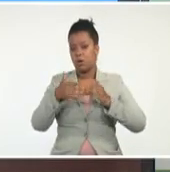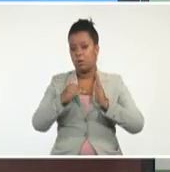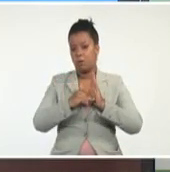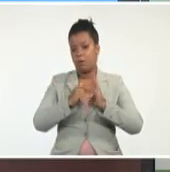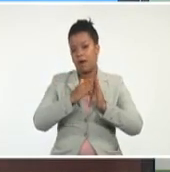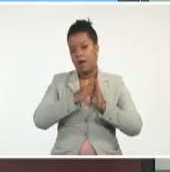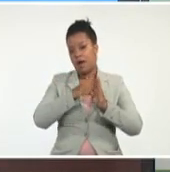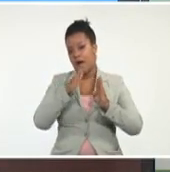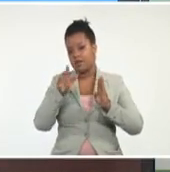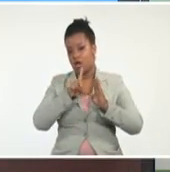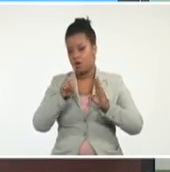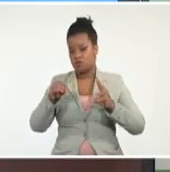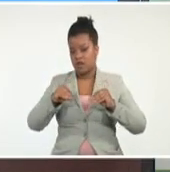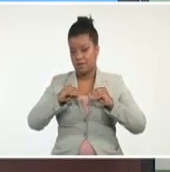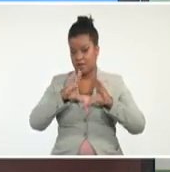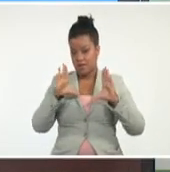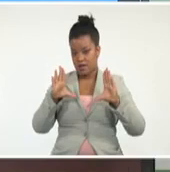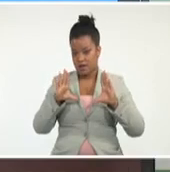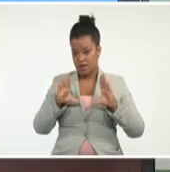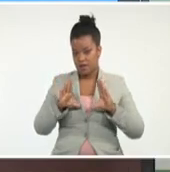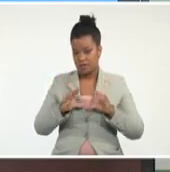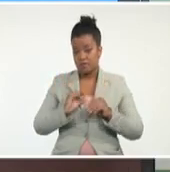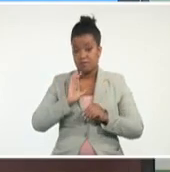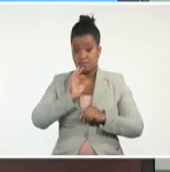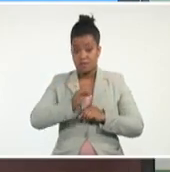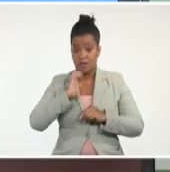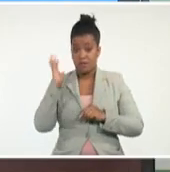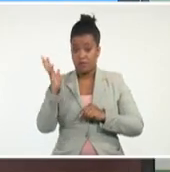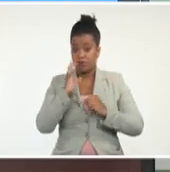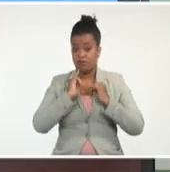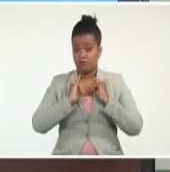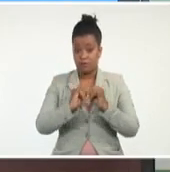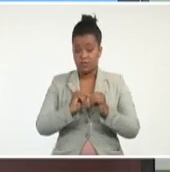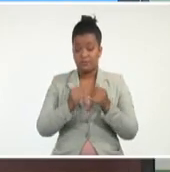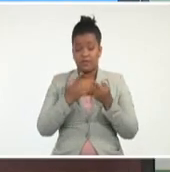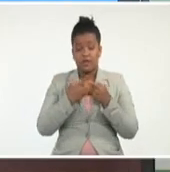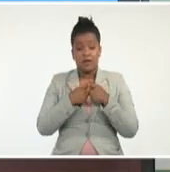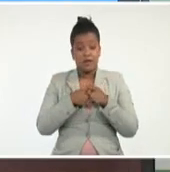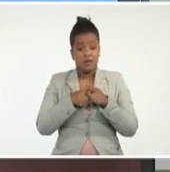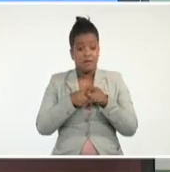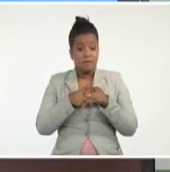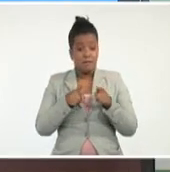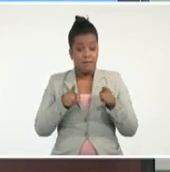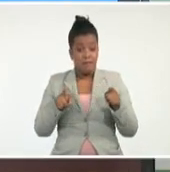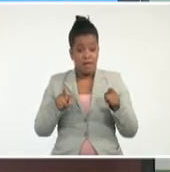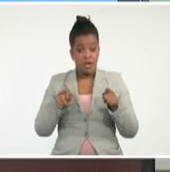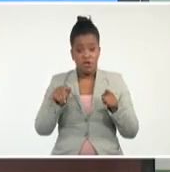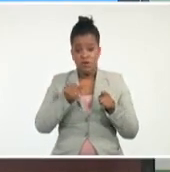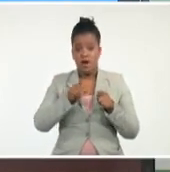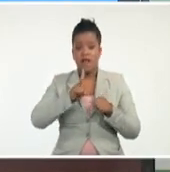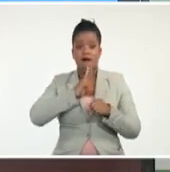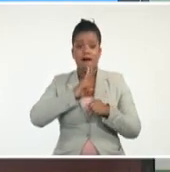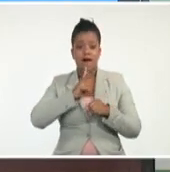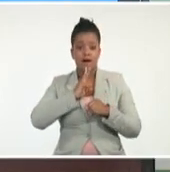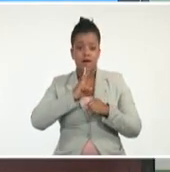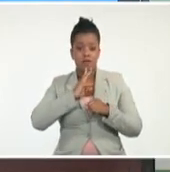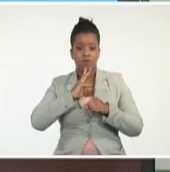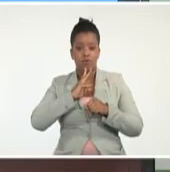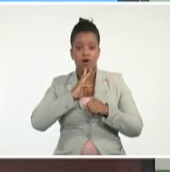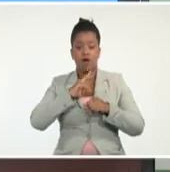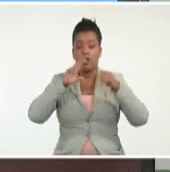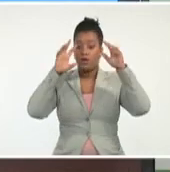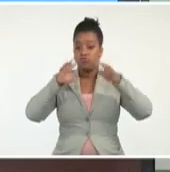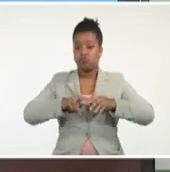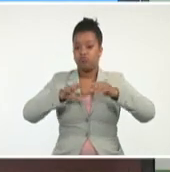Y estas son estaciones del Instituto de Meteorología, pero hay estaciones del Instituto Nacional de Recursos Hidráulicos, que por ejemplo,